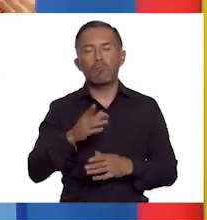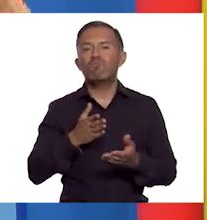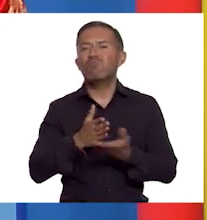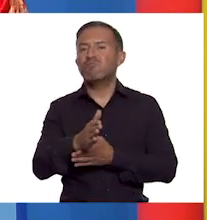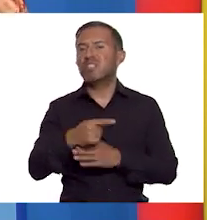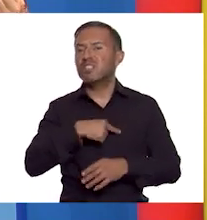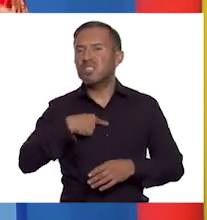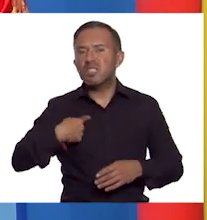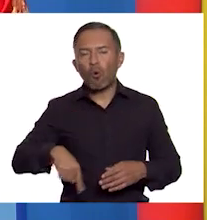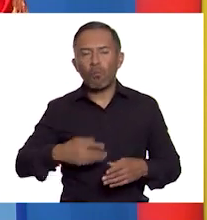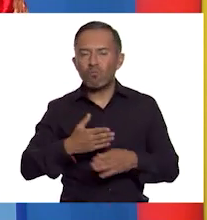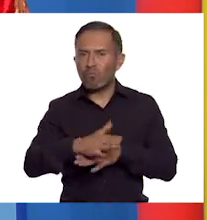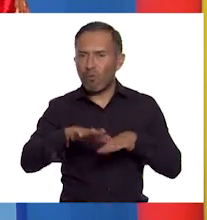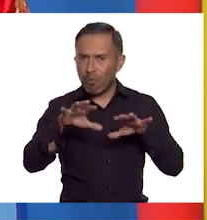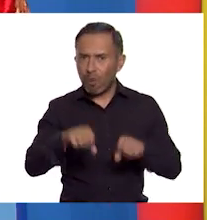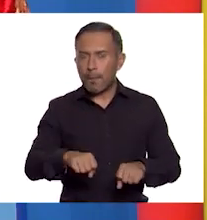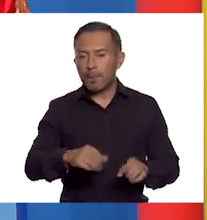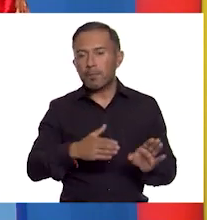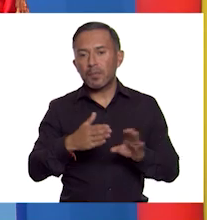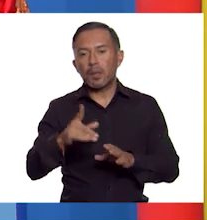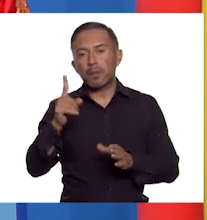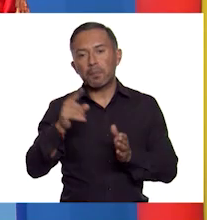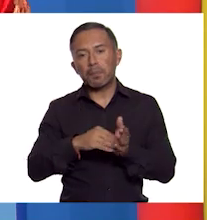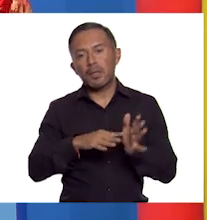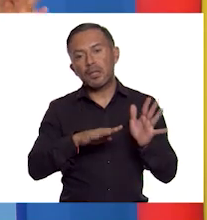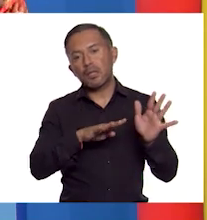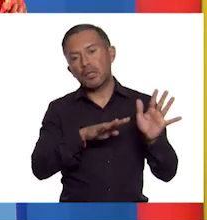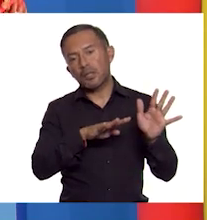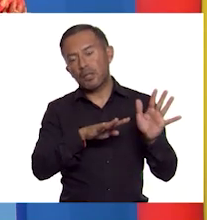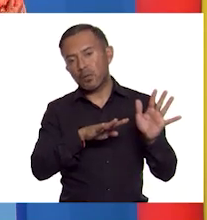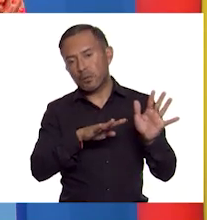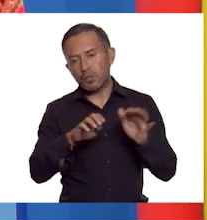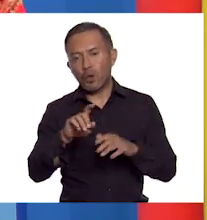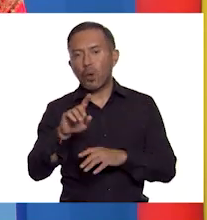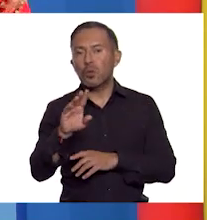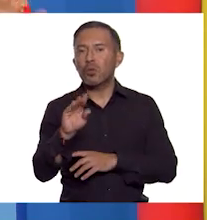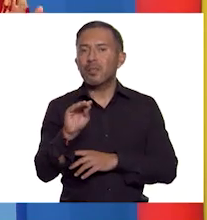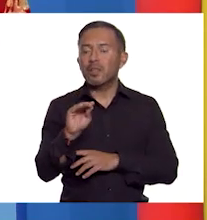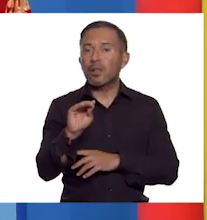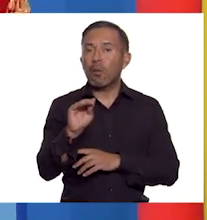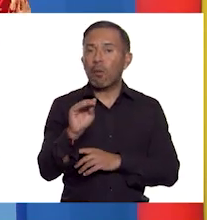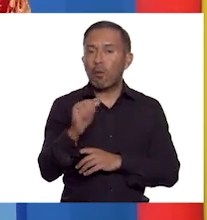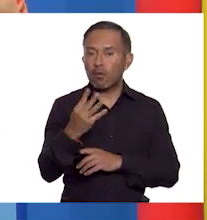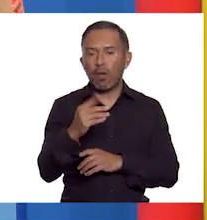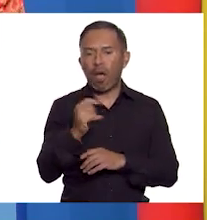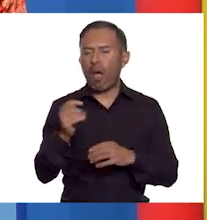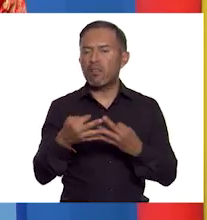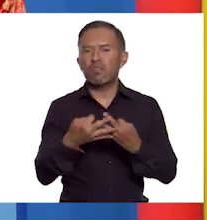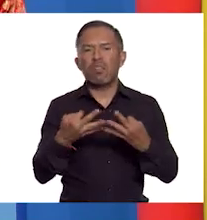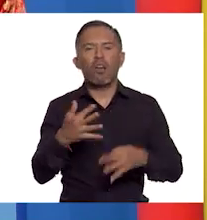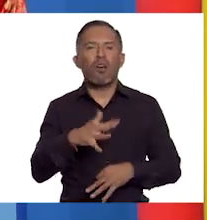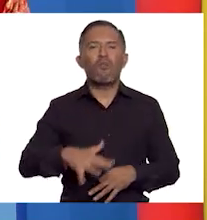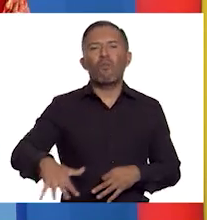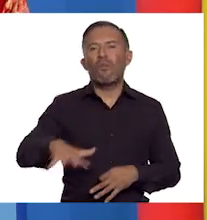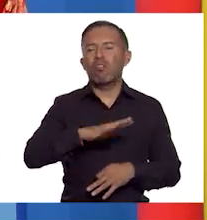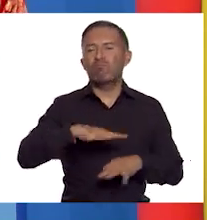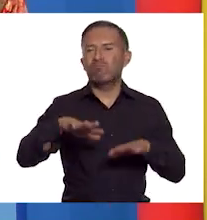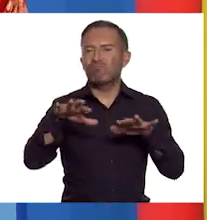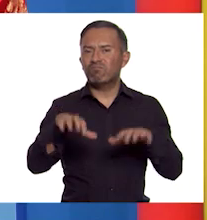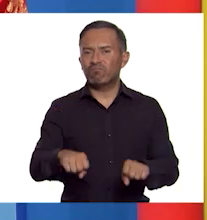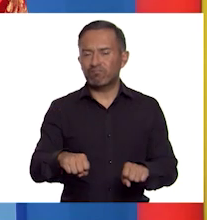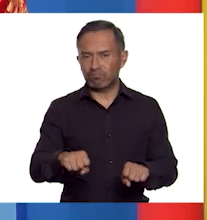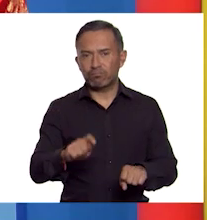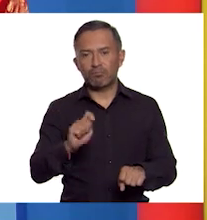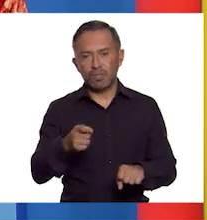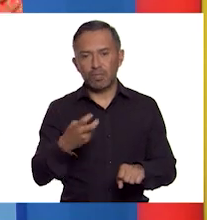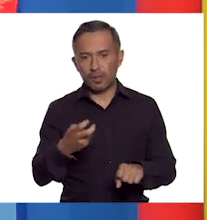hasta que en el 1294 ya poseían todo el territorio, convirtiéndose en el